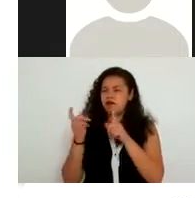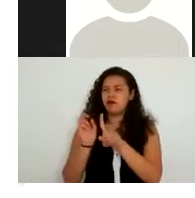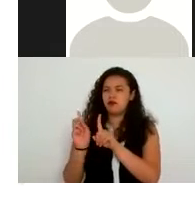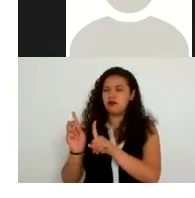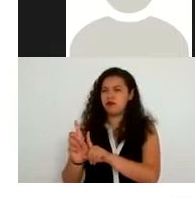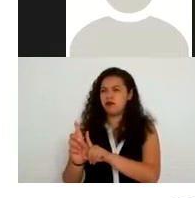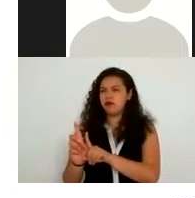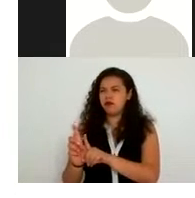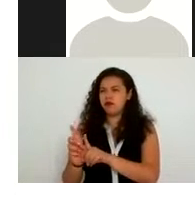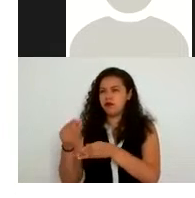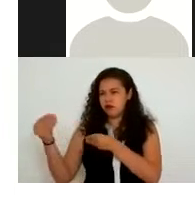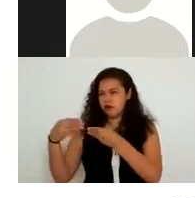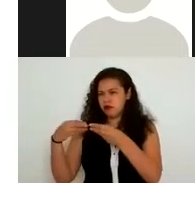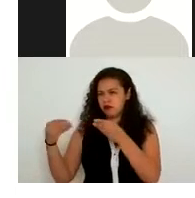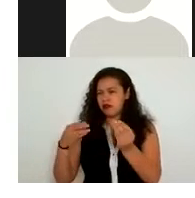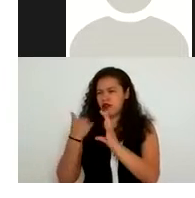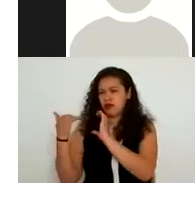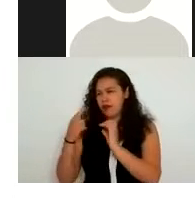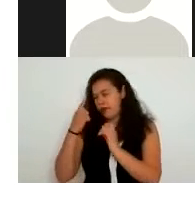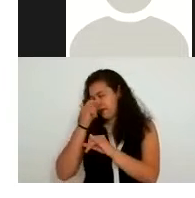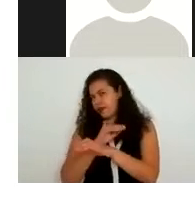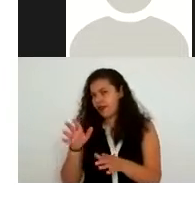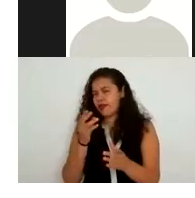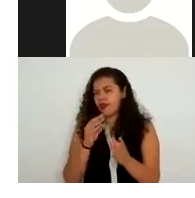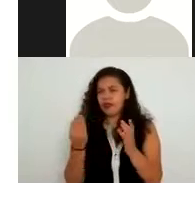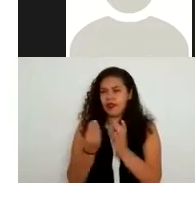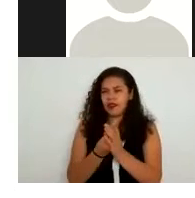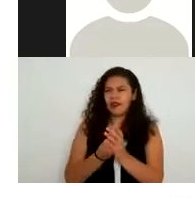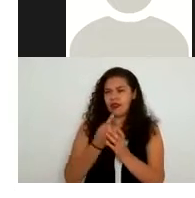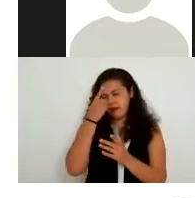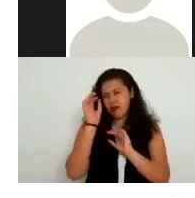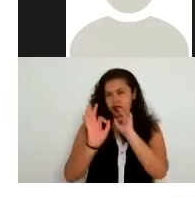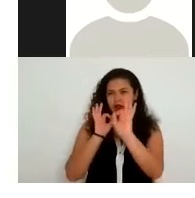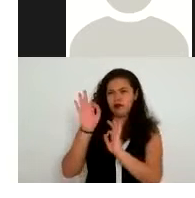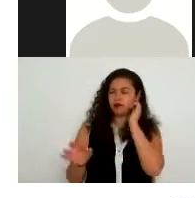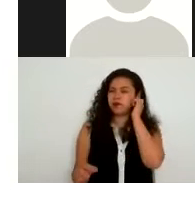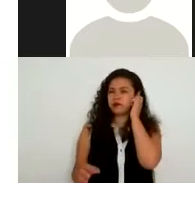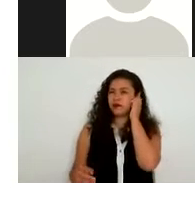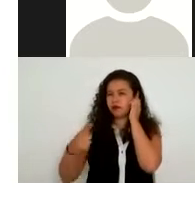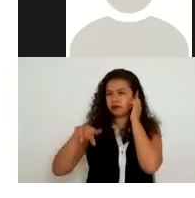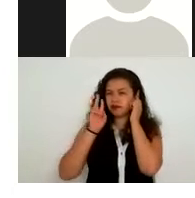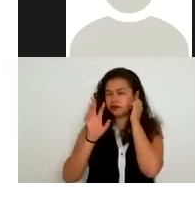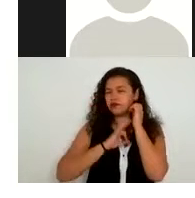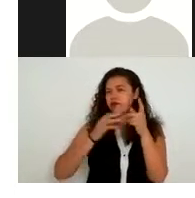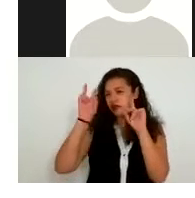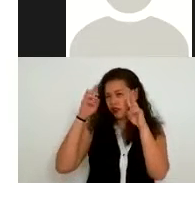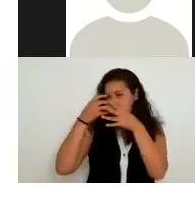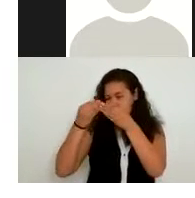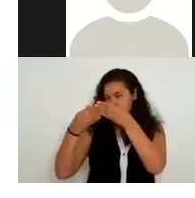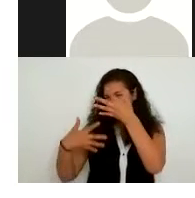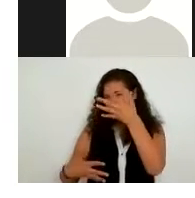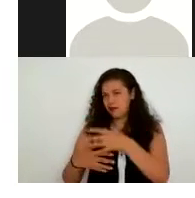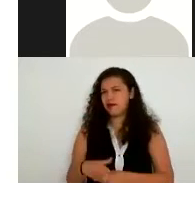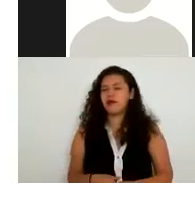disposición de datos personales el tema del tratamiento como bien lo pueden ver es muy amplio En cuanto a la